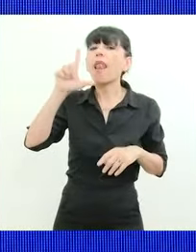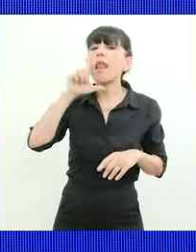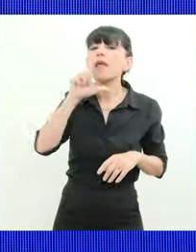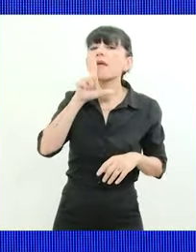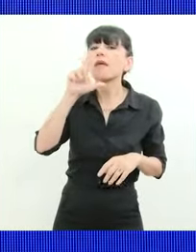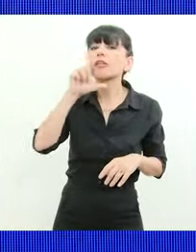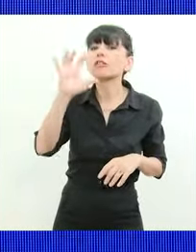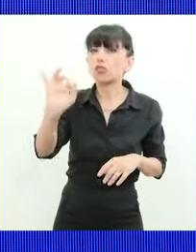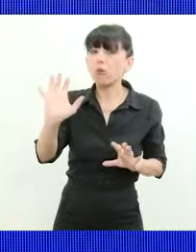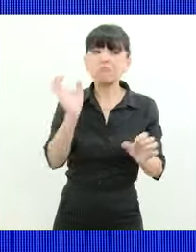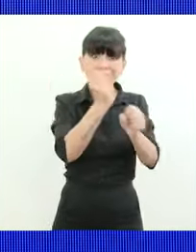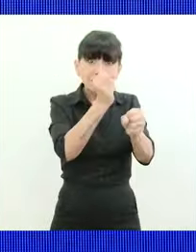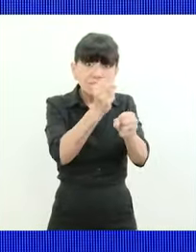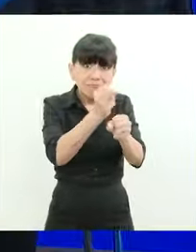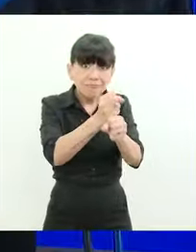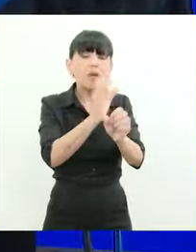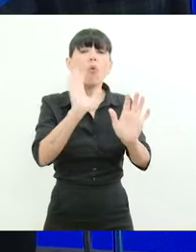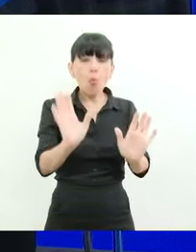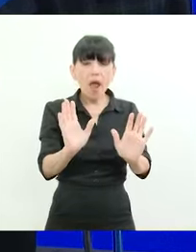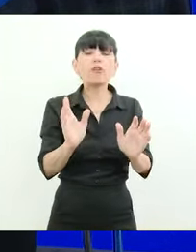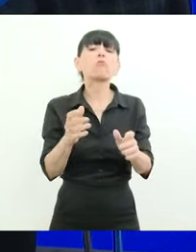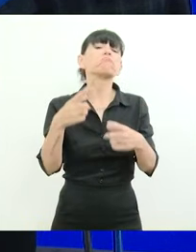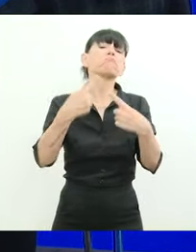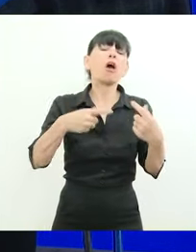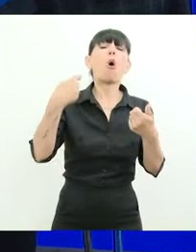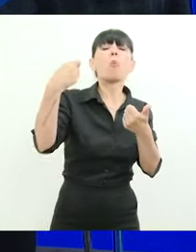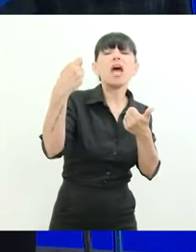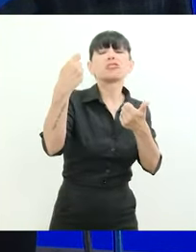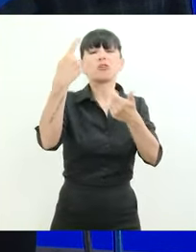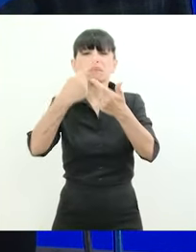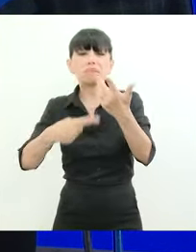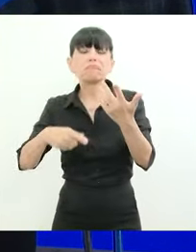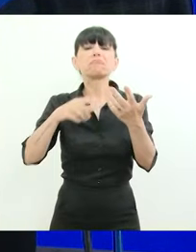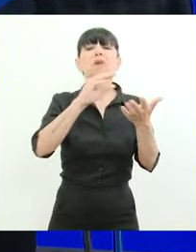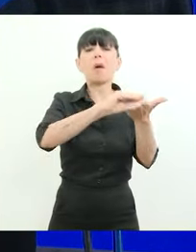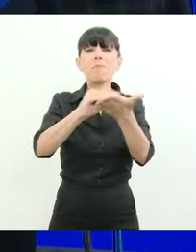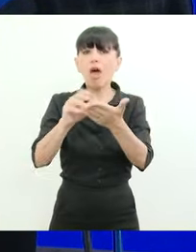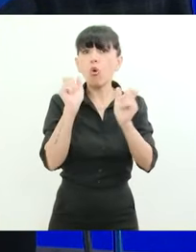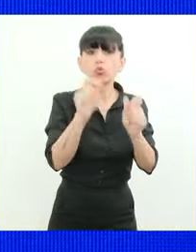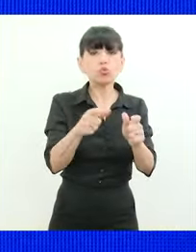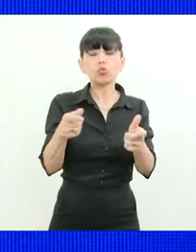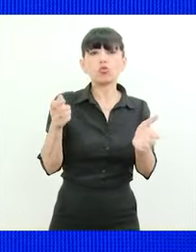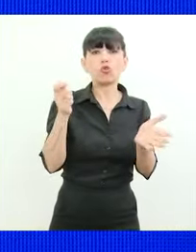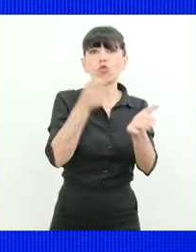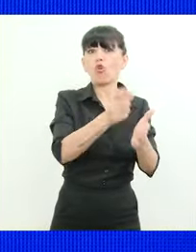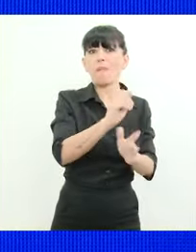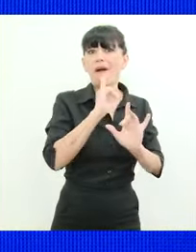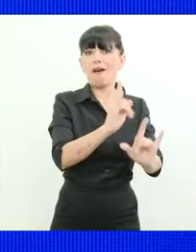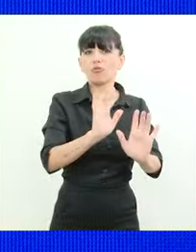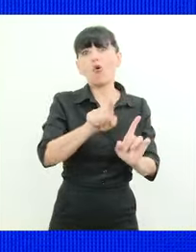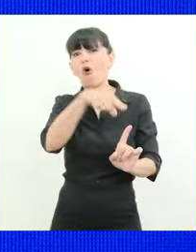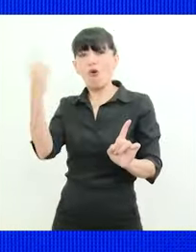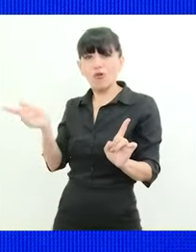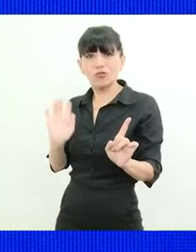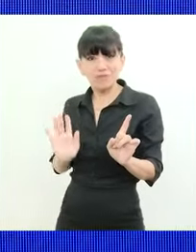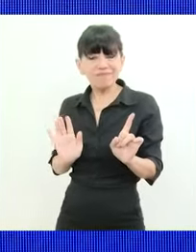no pagan cargas sociales por sus trabajadores. Asociado además a la posibilidad de tomar beneficiarios de planes